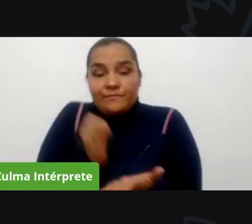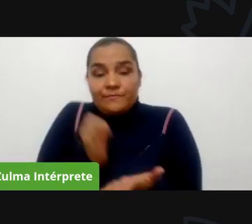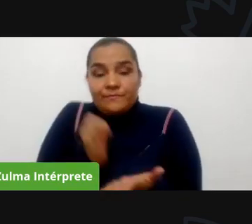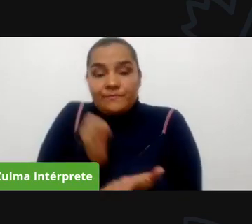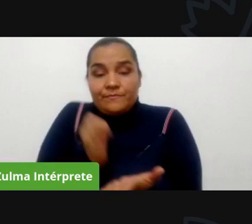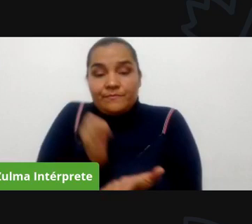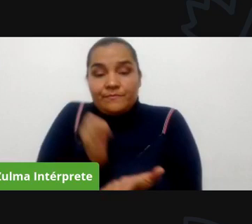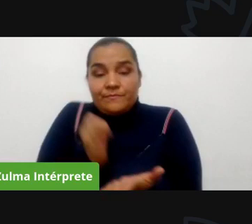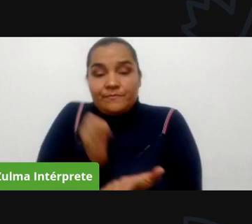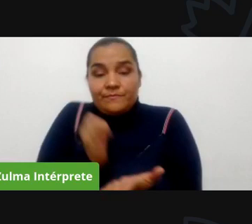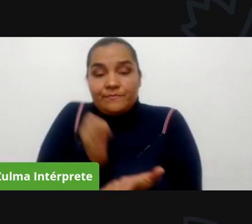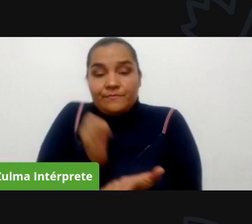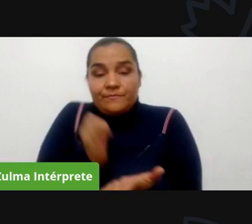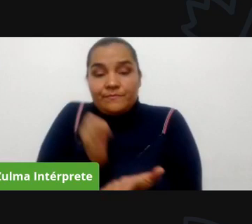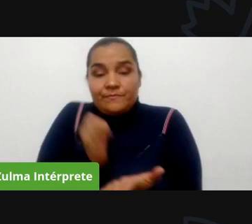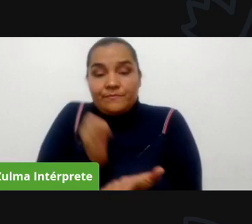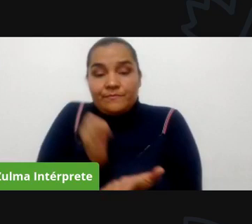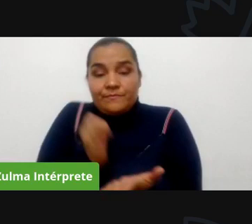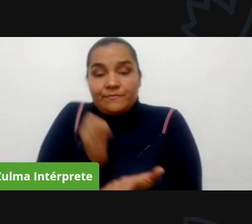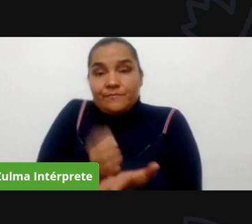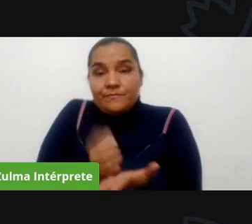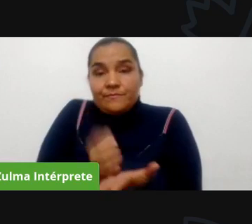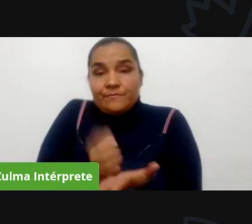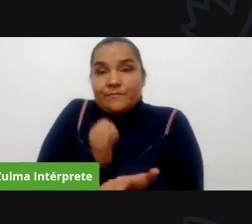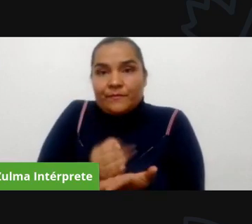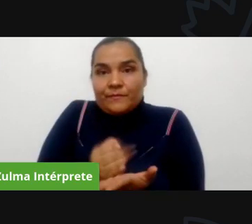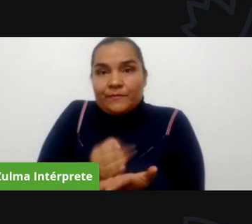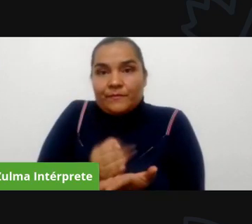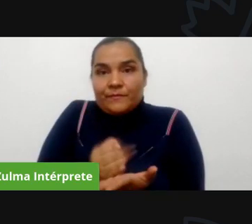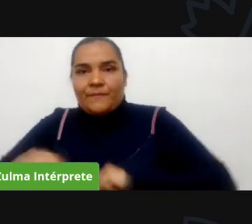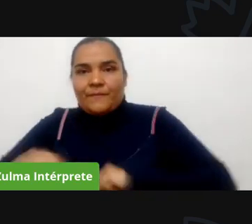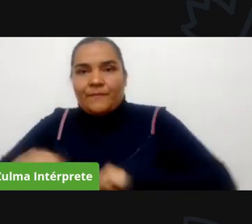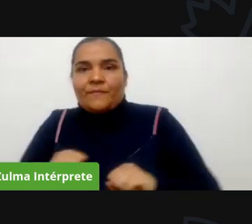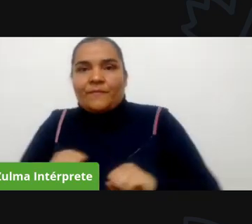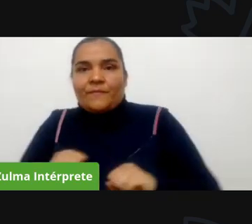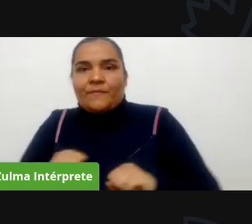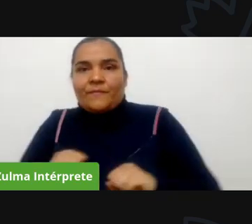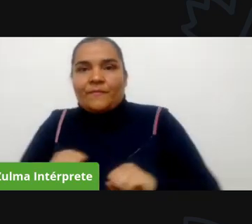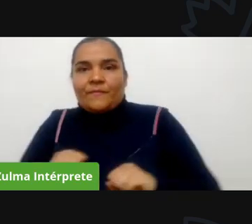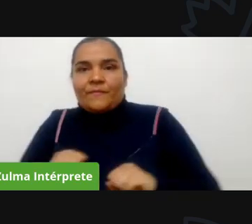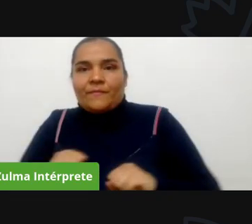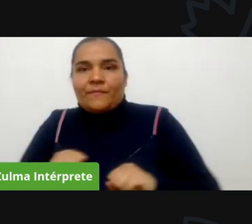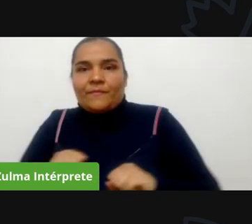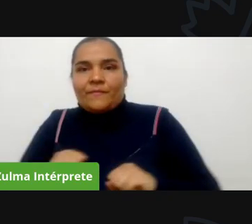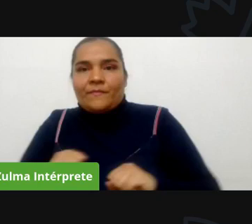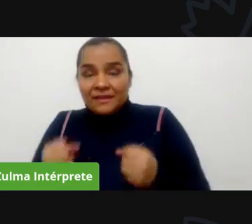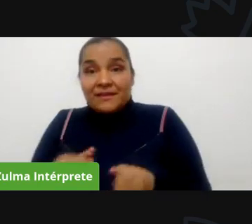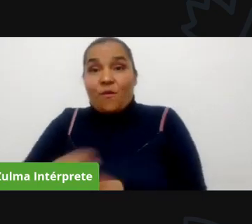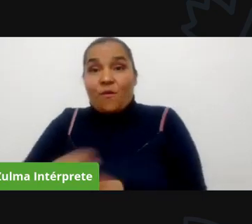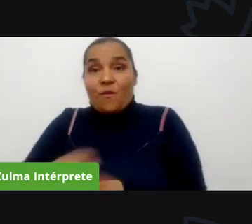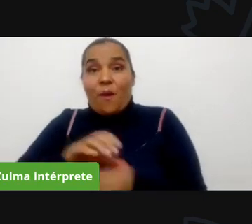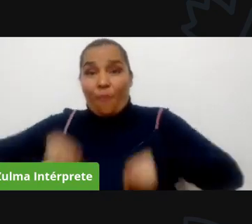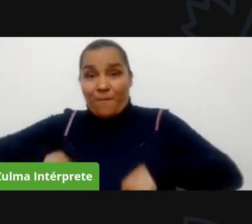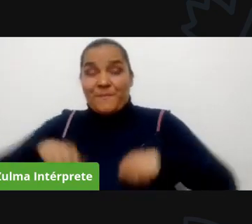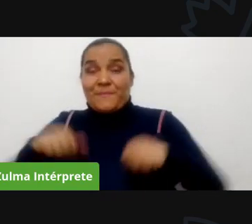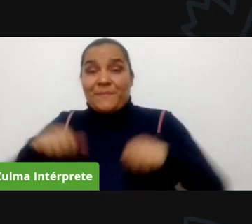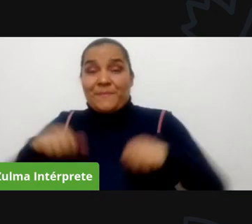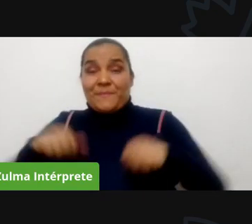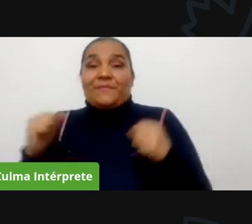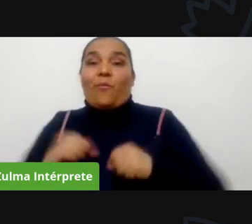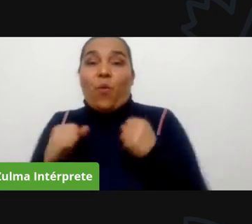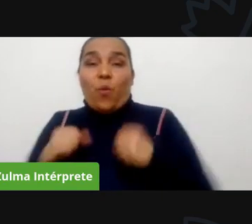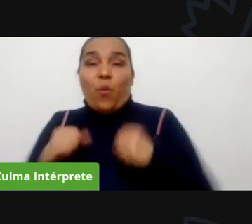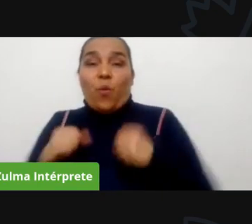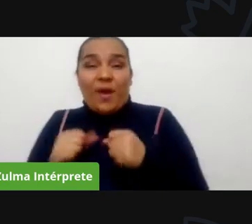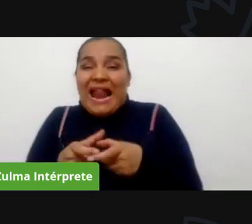mantener en una ciudad tan grande tan populosa donde tenemos temas de tránsito temas ambientales diferentes